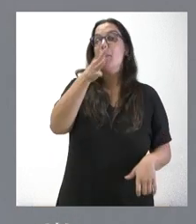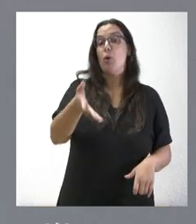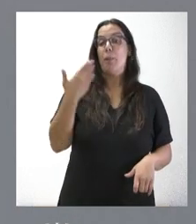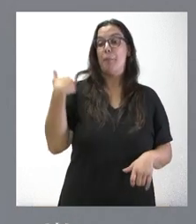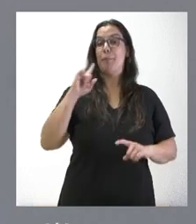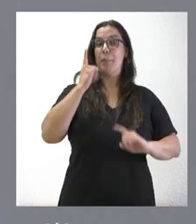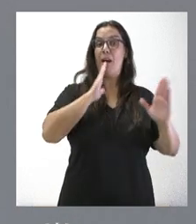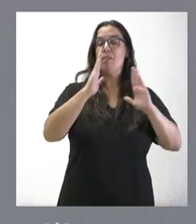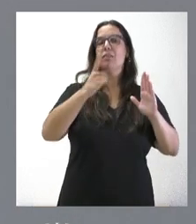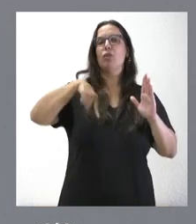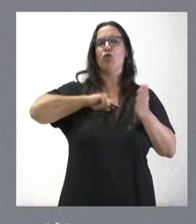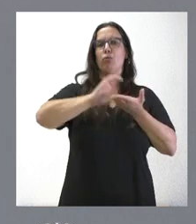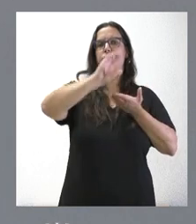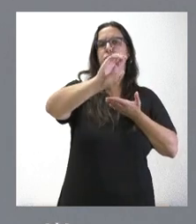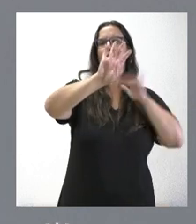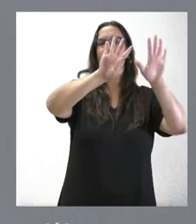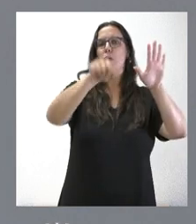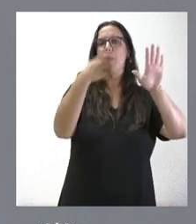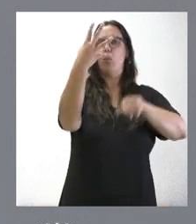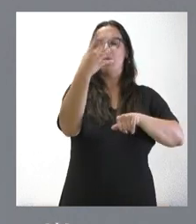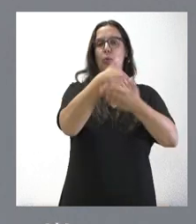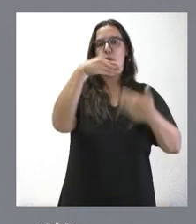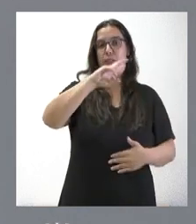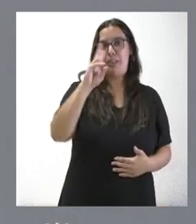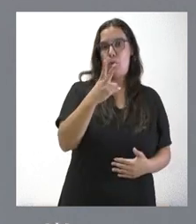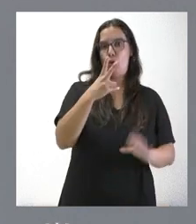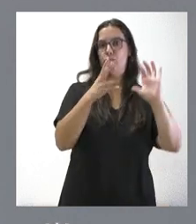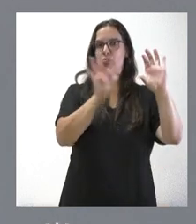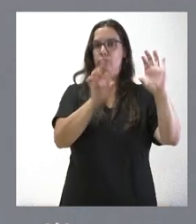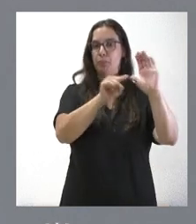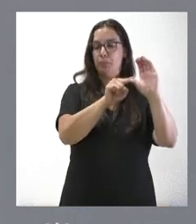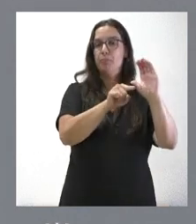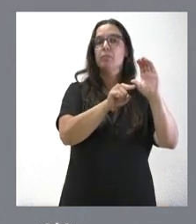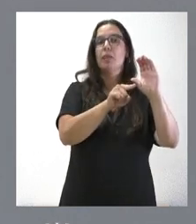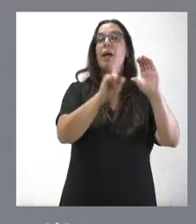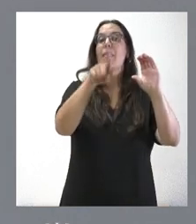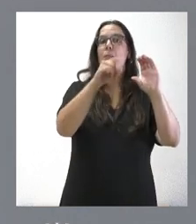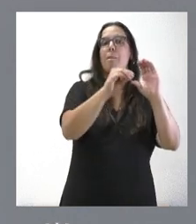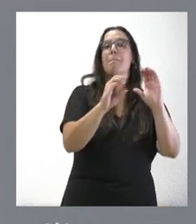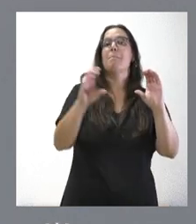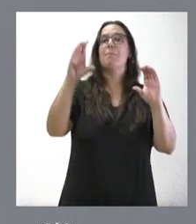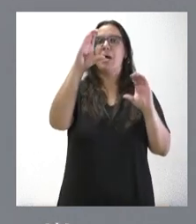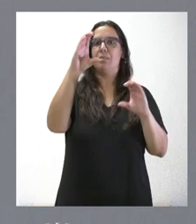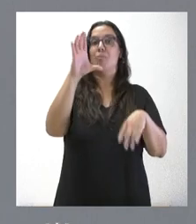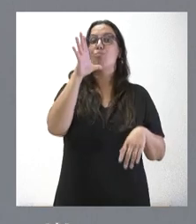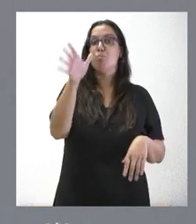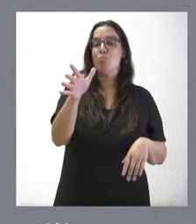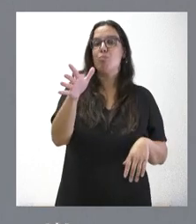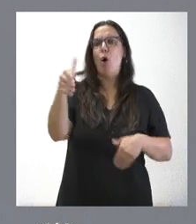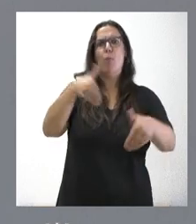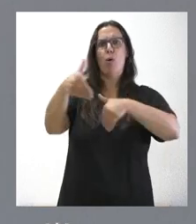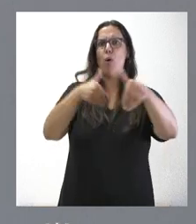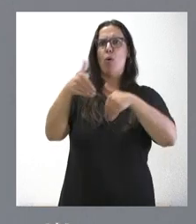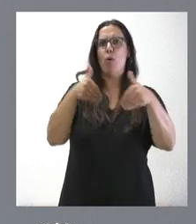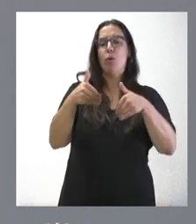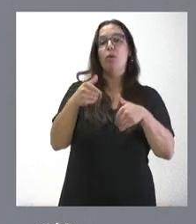etapa asignamos 9,4 millones de euros, lo pudimos ampliar como consecuencia de la elevada demanda en otros